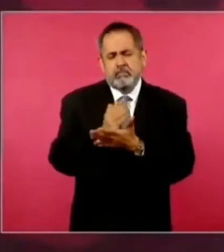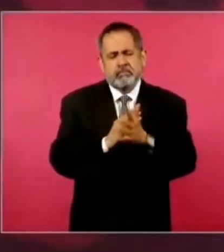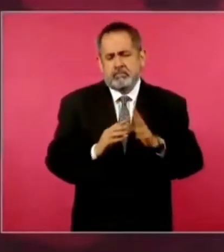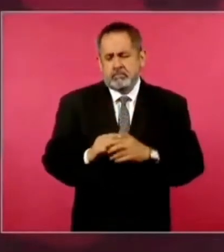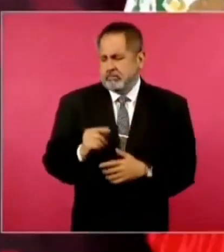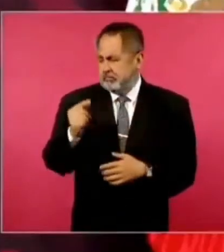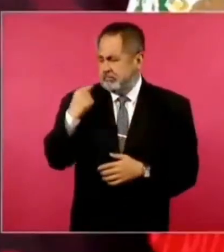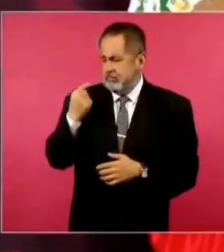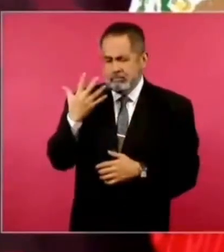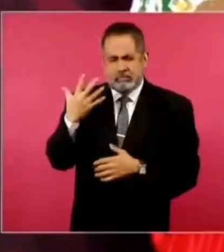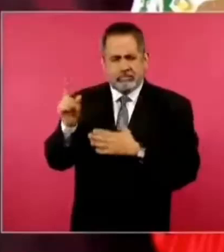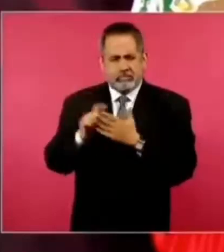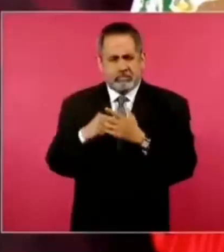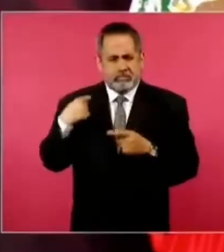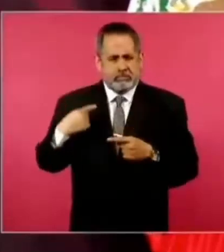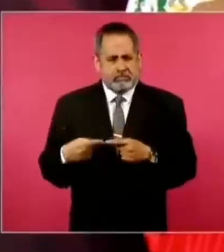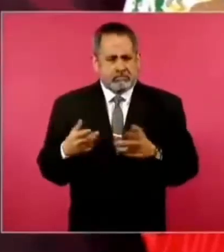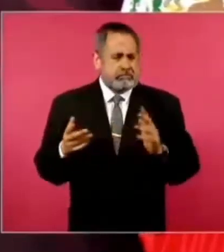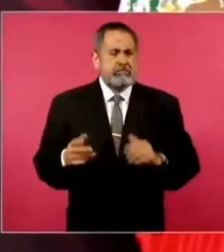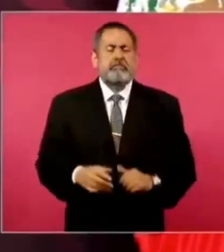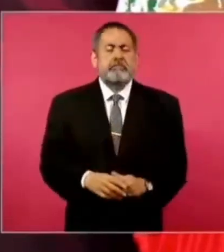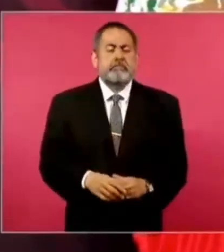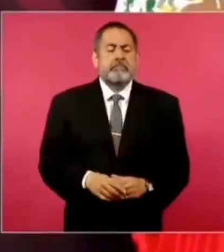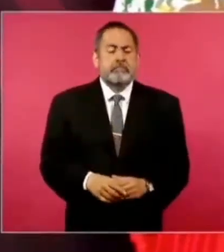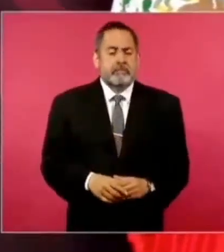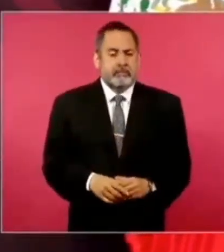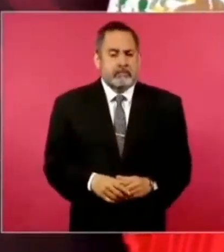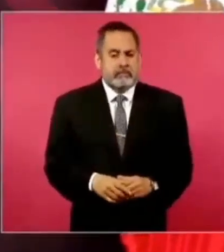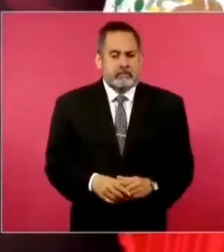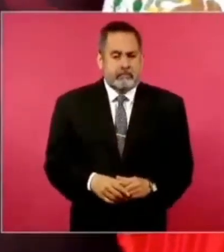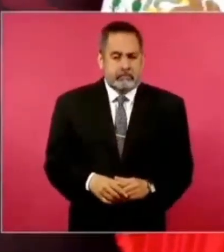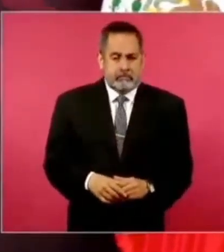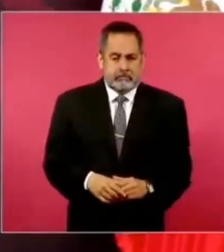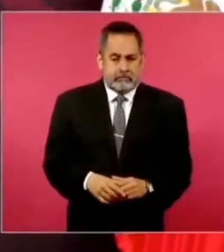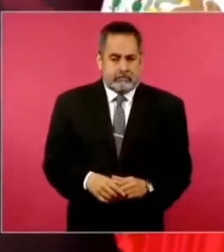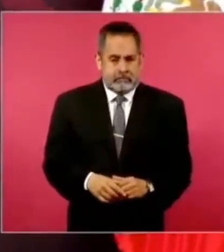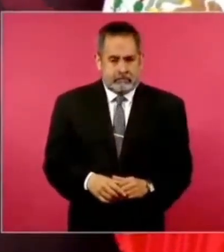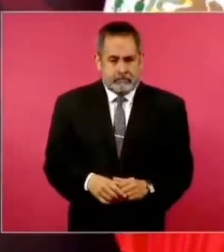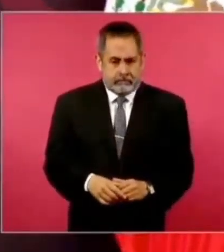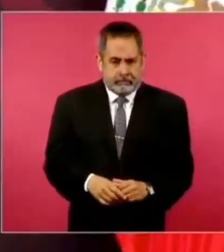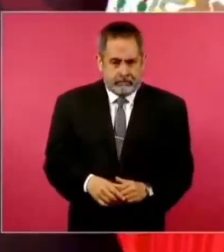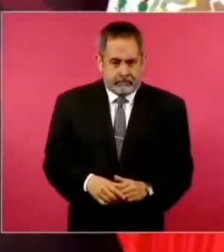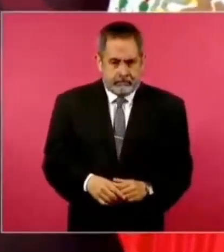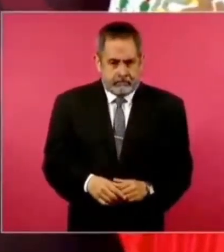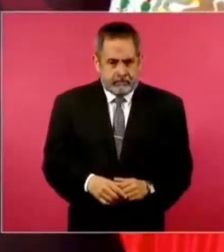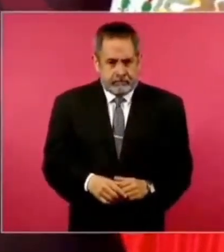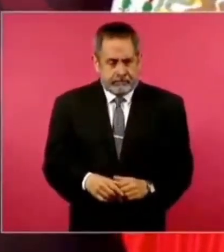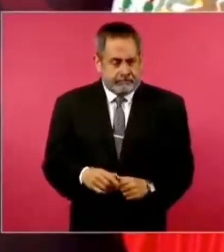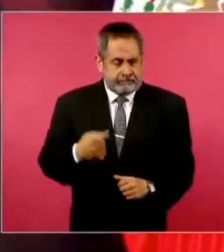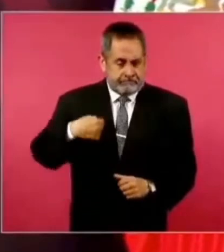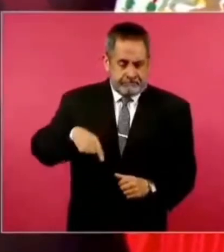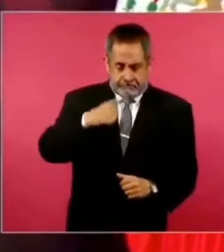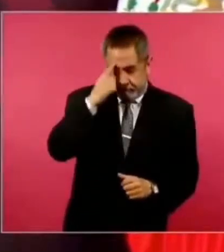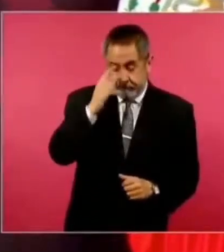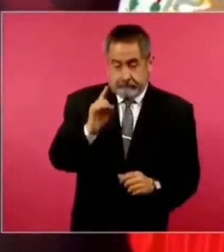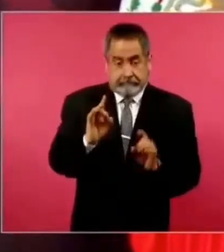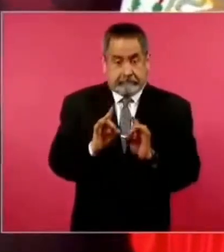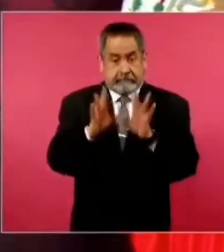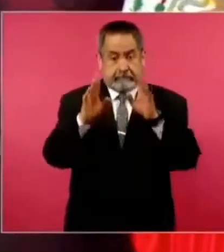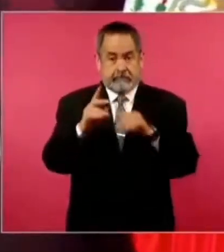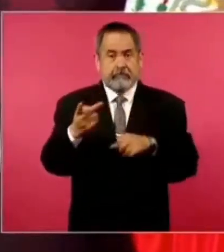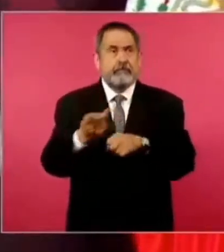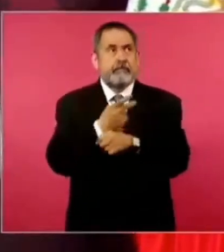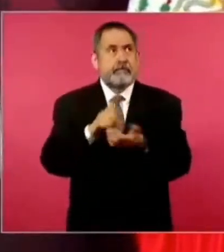los últimos cinco meses. Estuvimos una situación delicada en